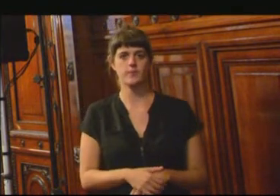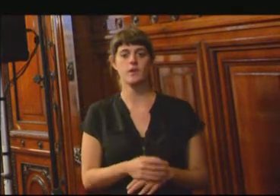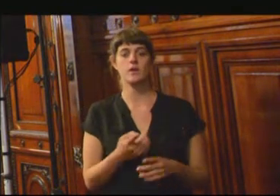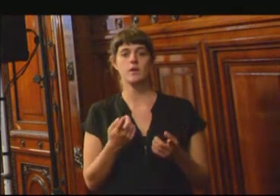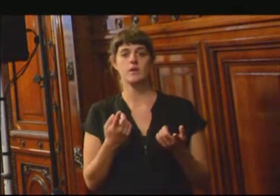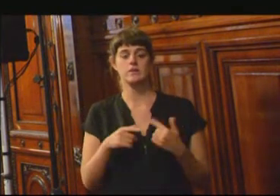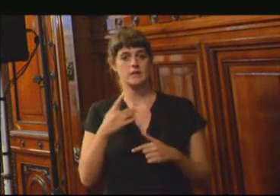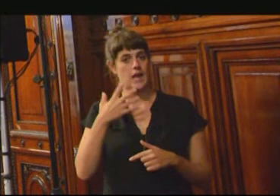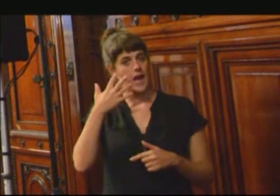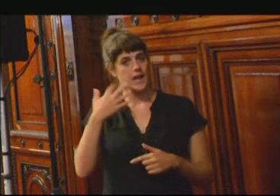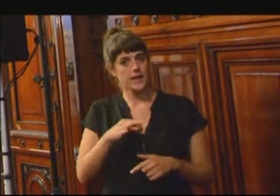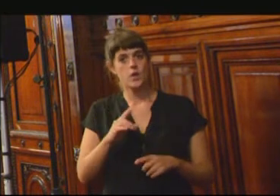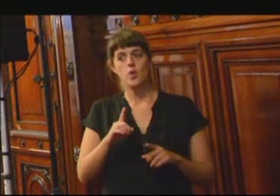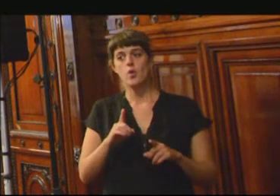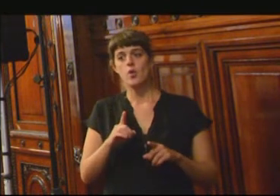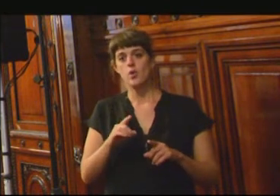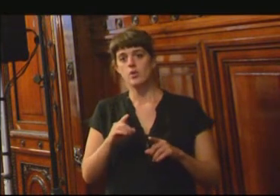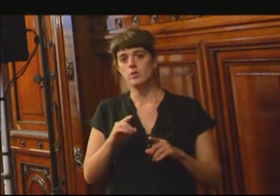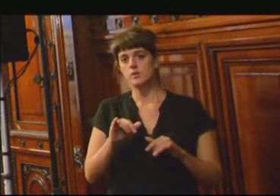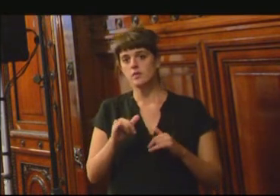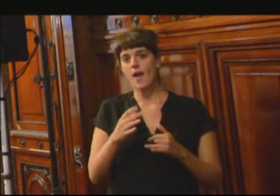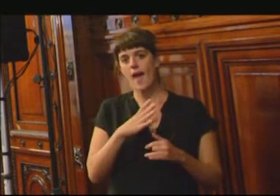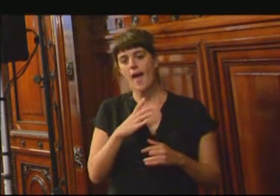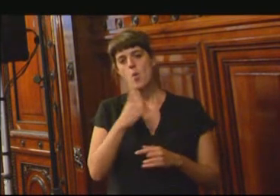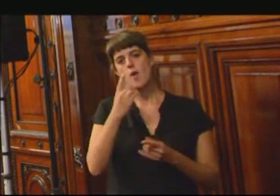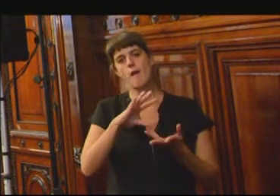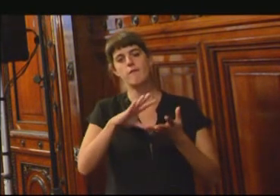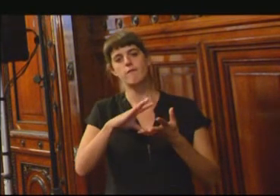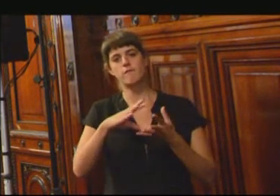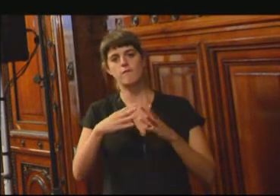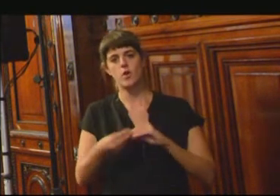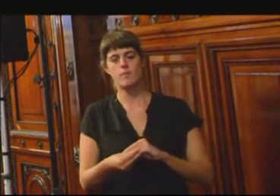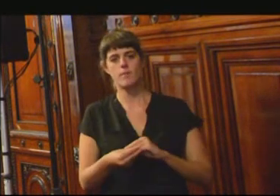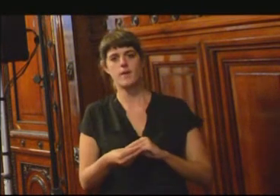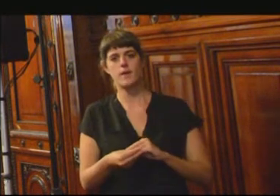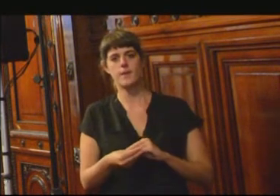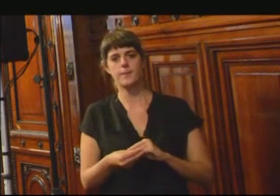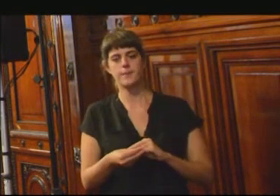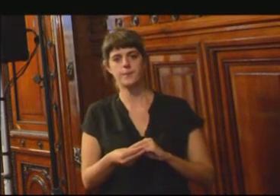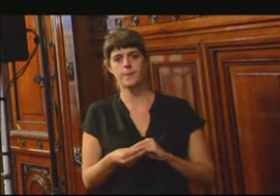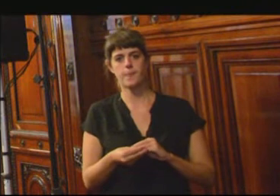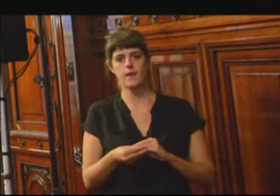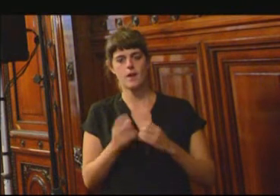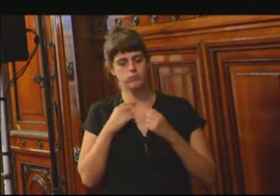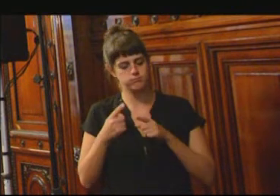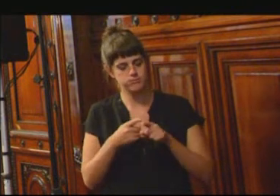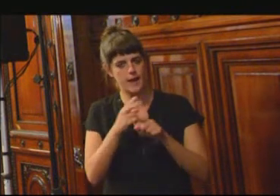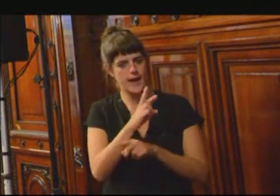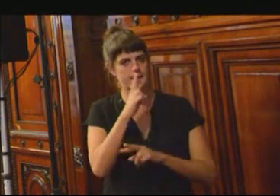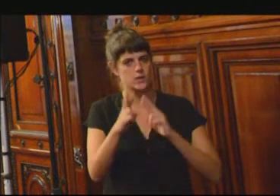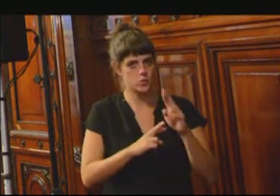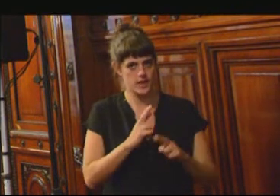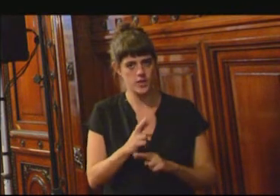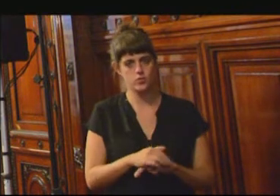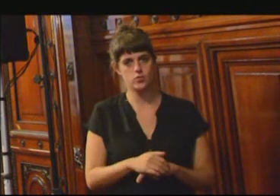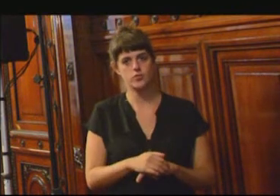escuchar, hay un trípode indescindible en la consecución de resultados. A partir